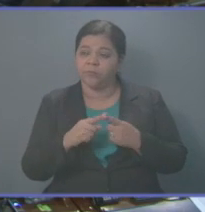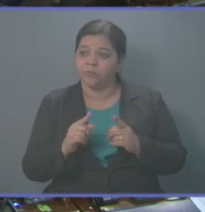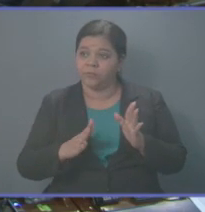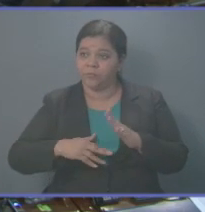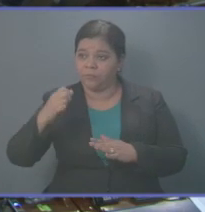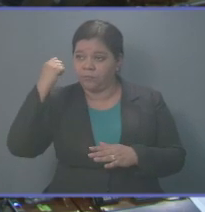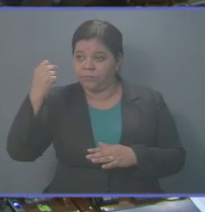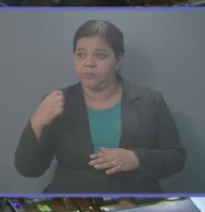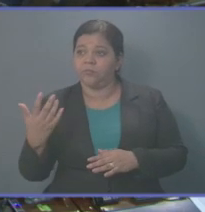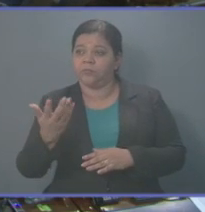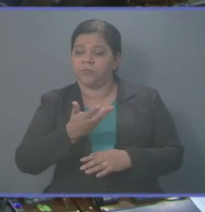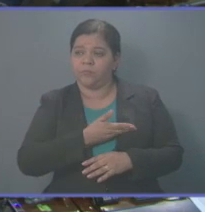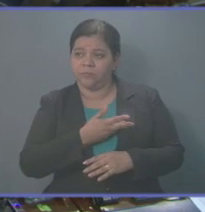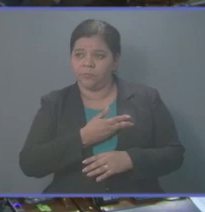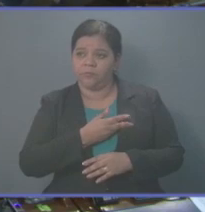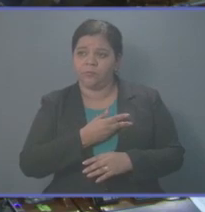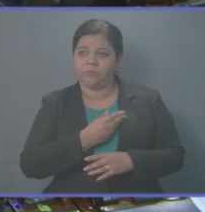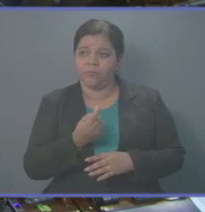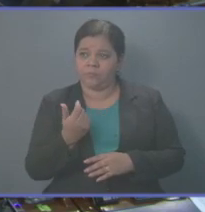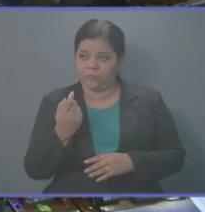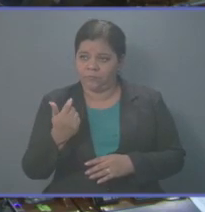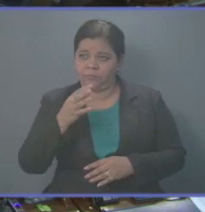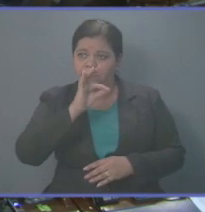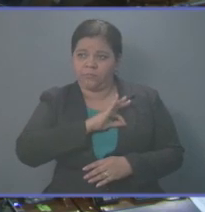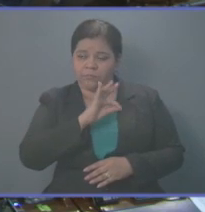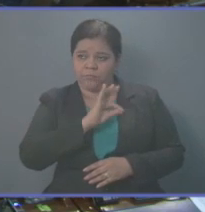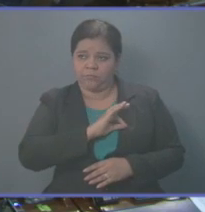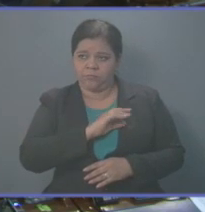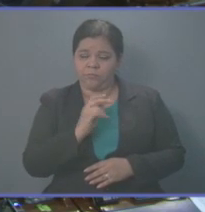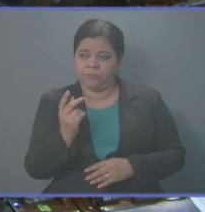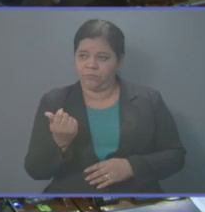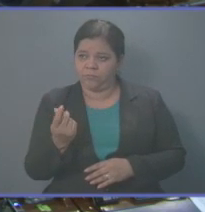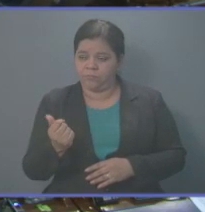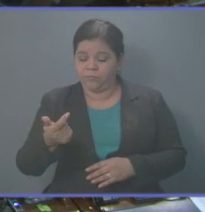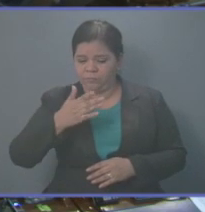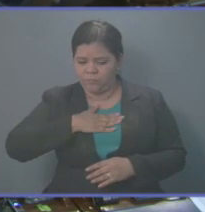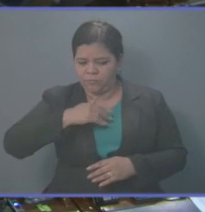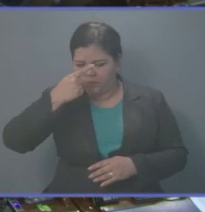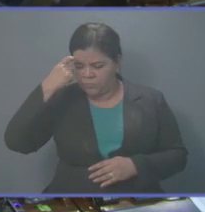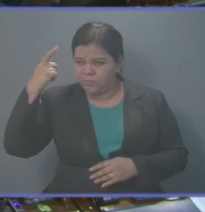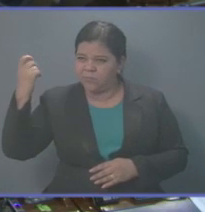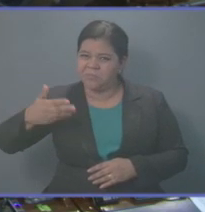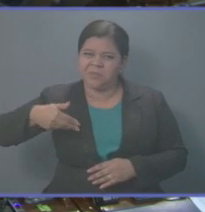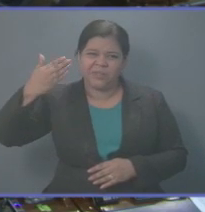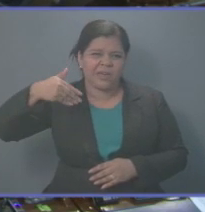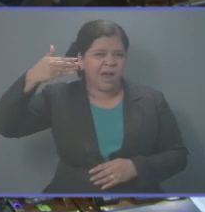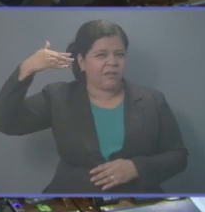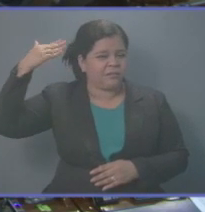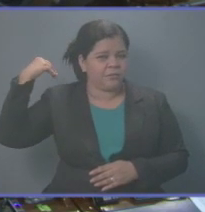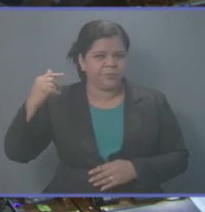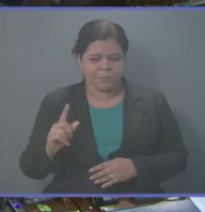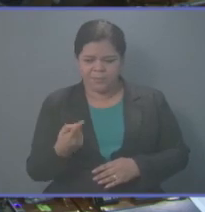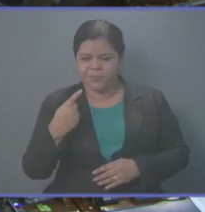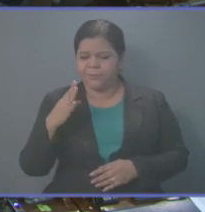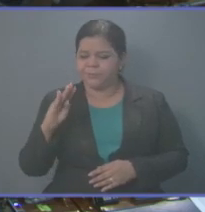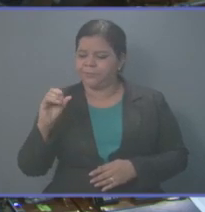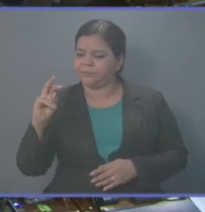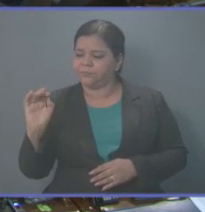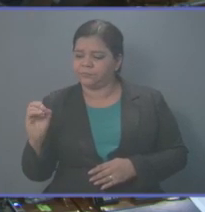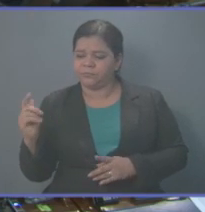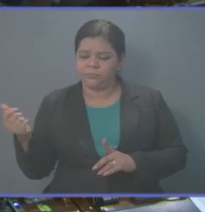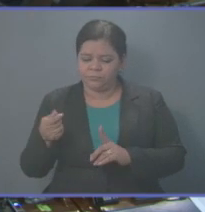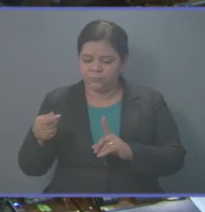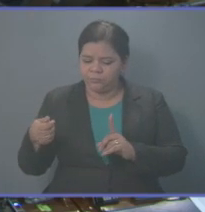va al bolsillo de nuestros policías. Yo recuerdo hace muchísimos años, y los primeros bonos a la